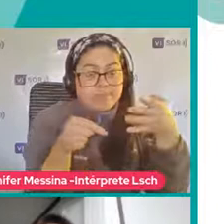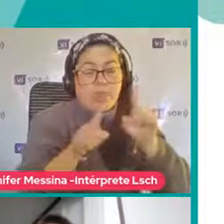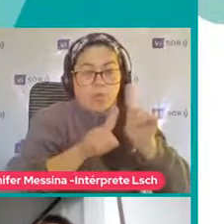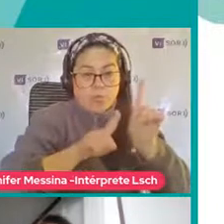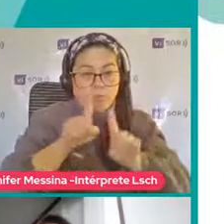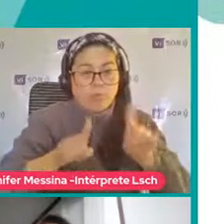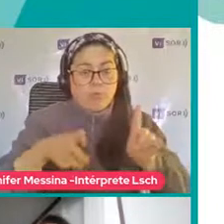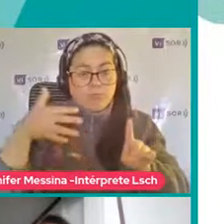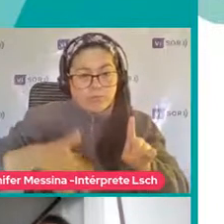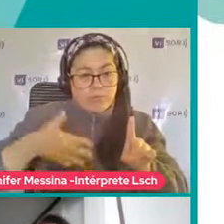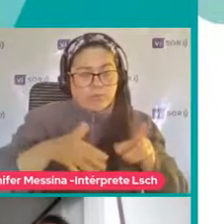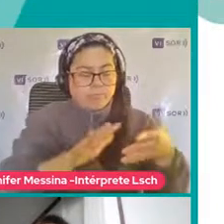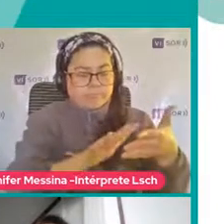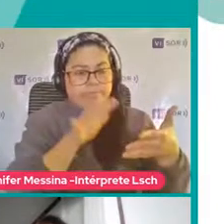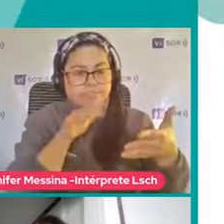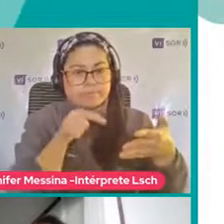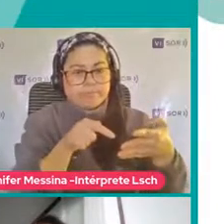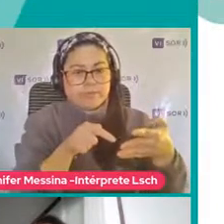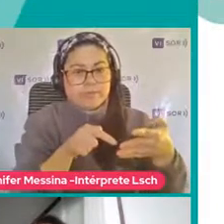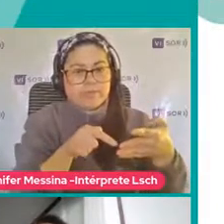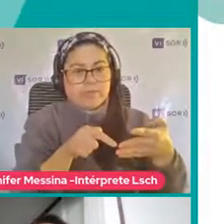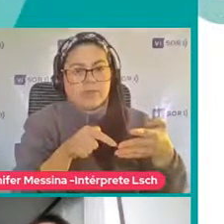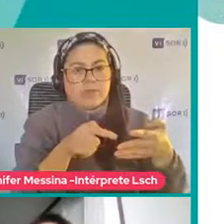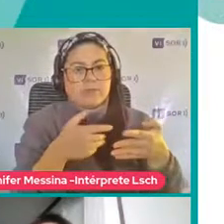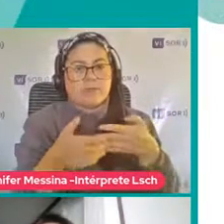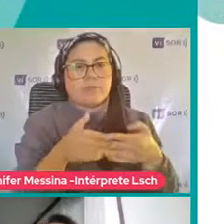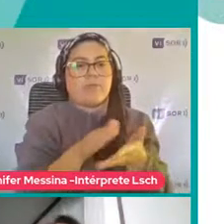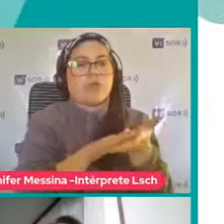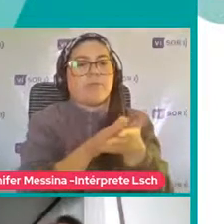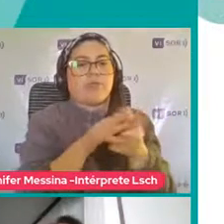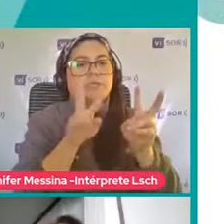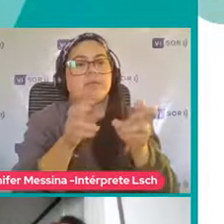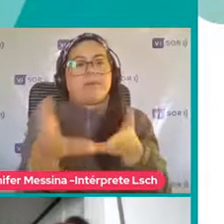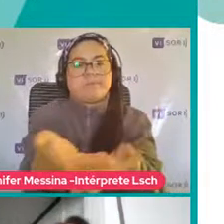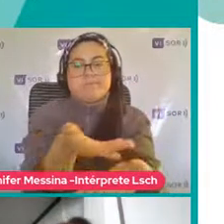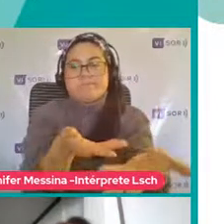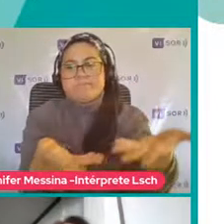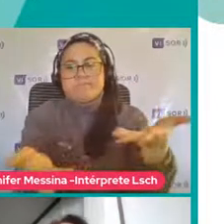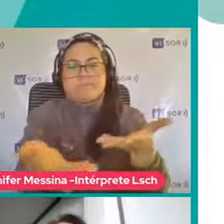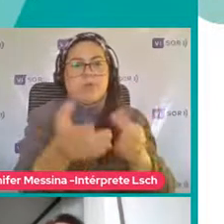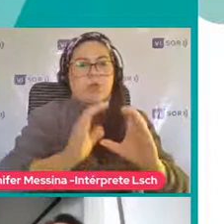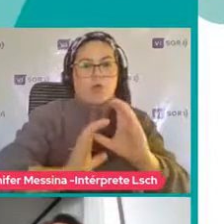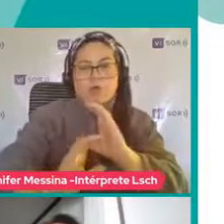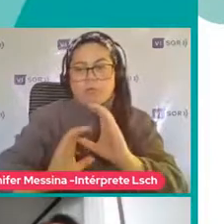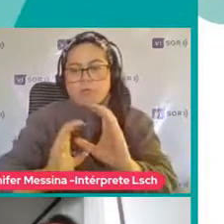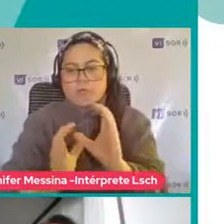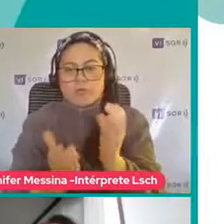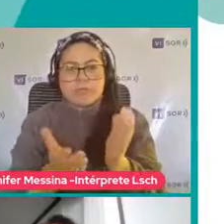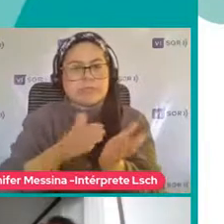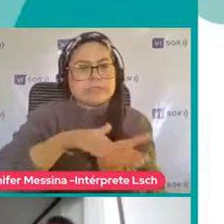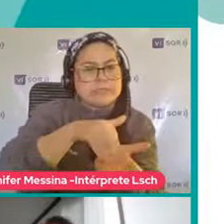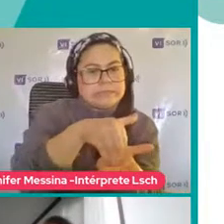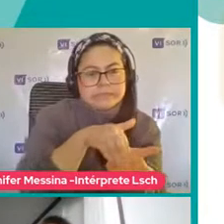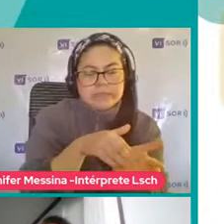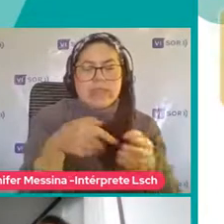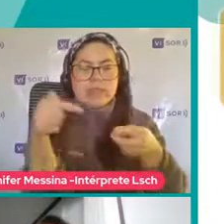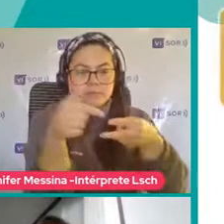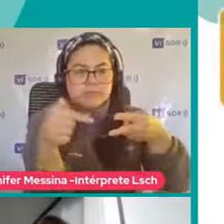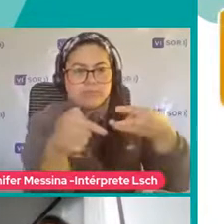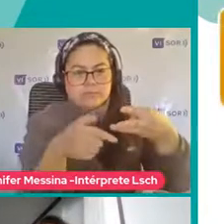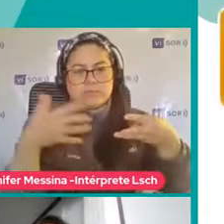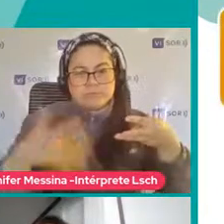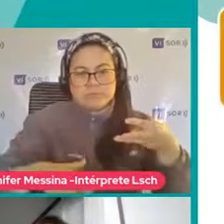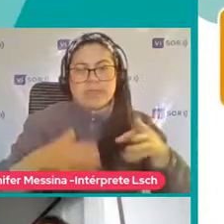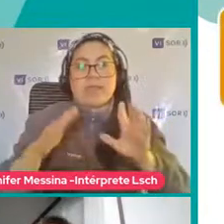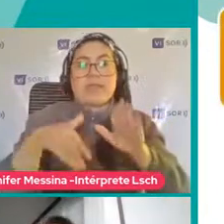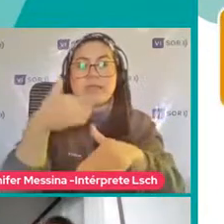Que se encuentran A nivel De las interacciones Sociales De la comunicación Y de la flexibilidad Vamos a detallar